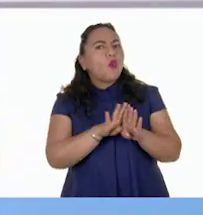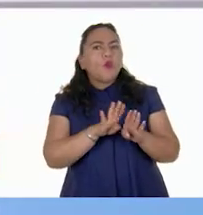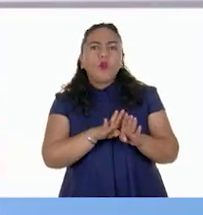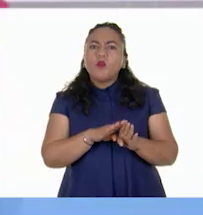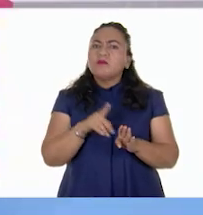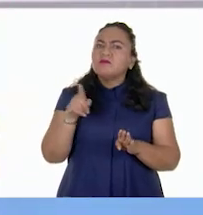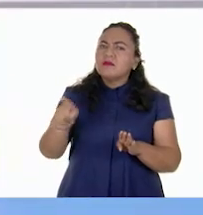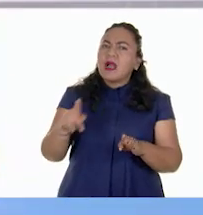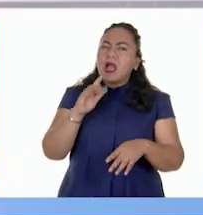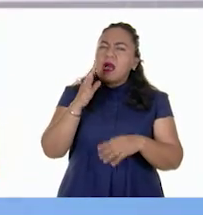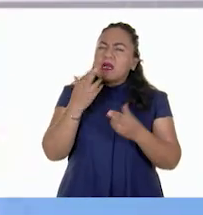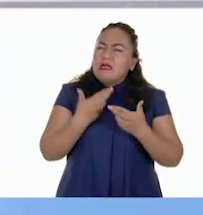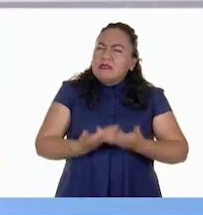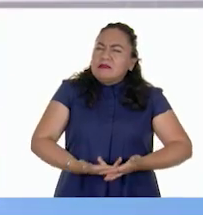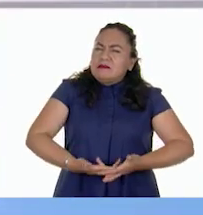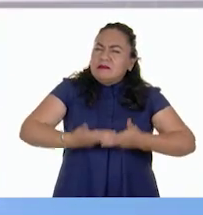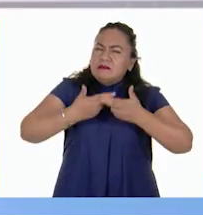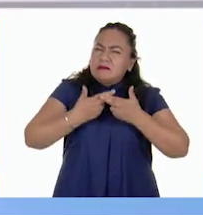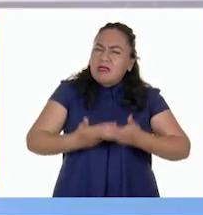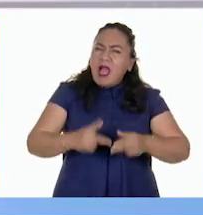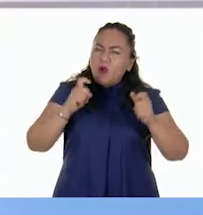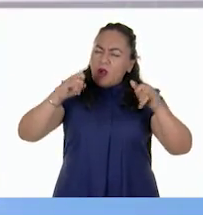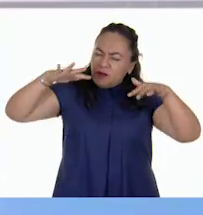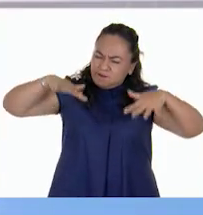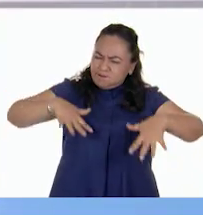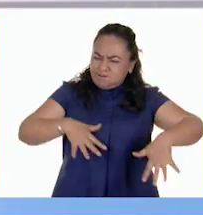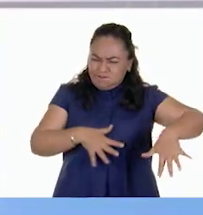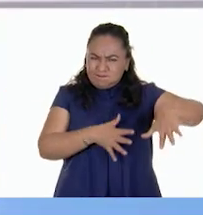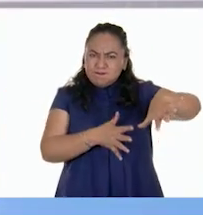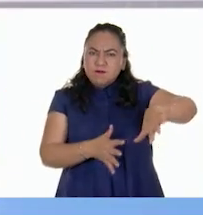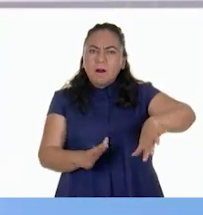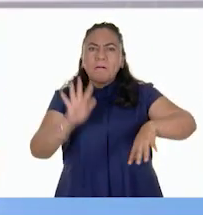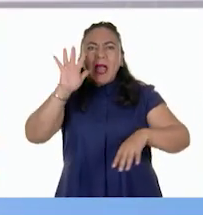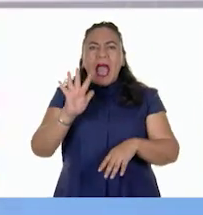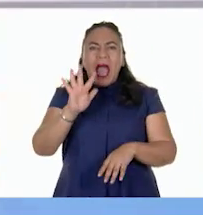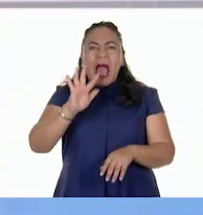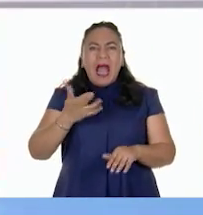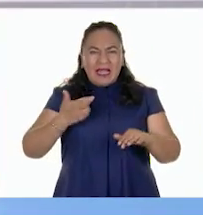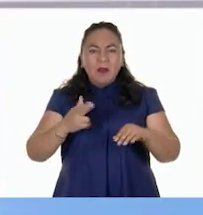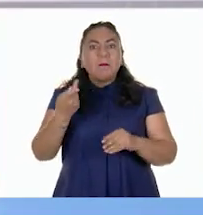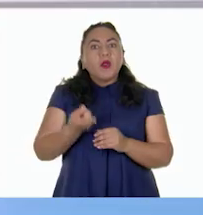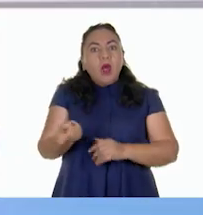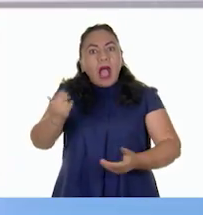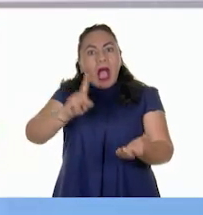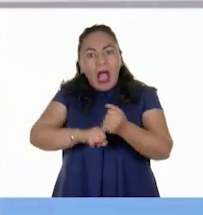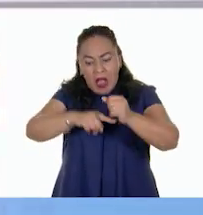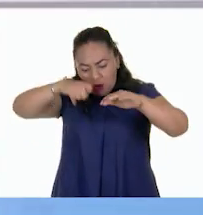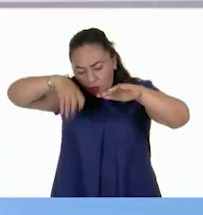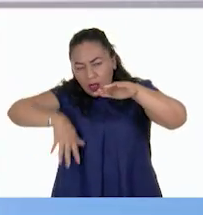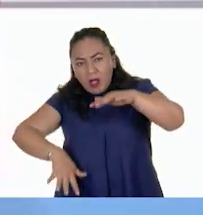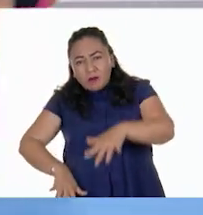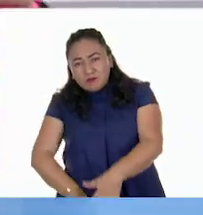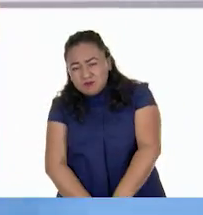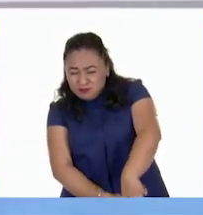esas grandes masas de agua. Son como ríos, pero dentro del mar, ¿no, profe?